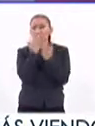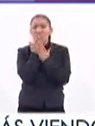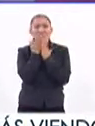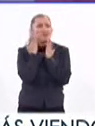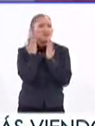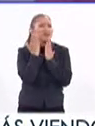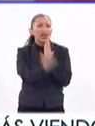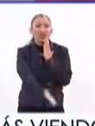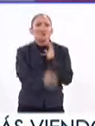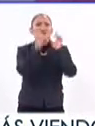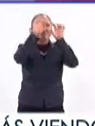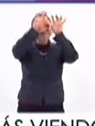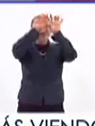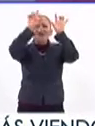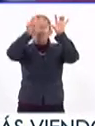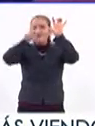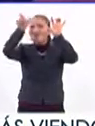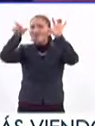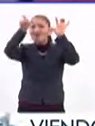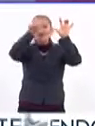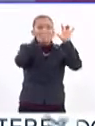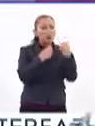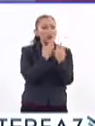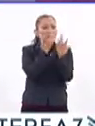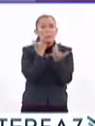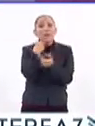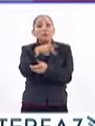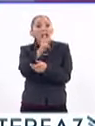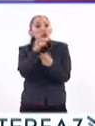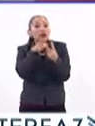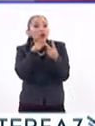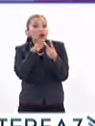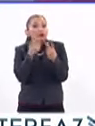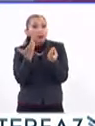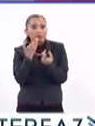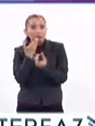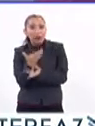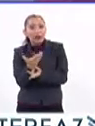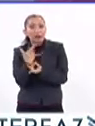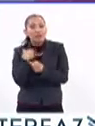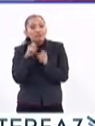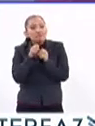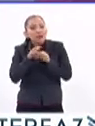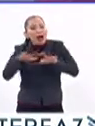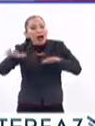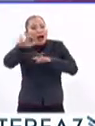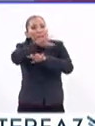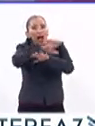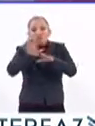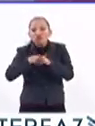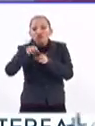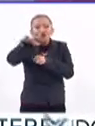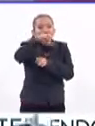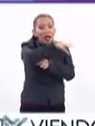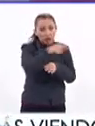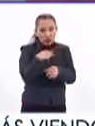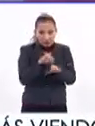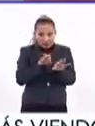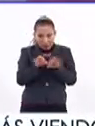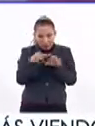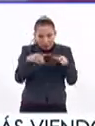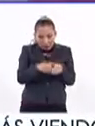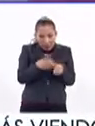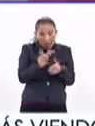funcionan maravillosamente, pero para ustedes tendrían una segunda virtud, extienden su ámbito. Están trabajando